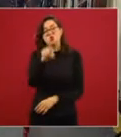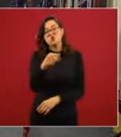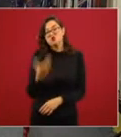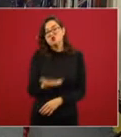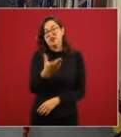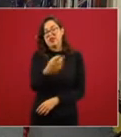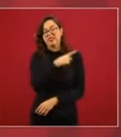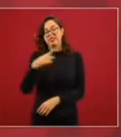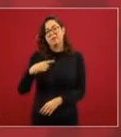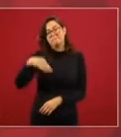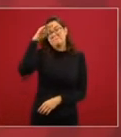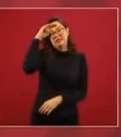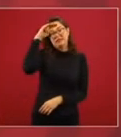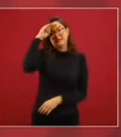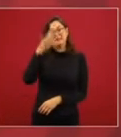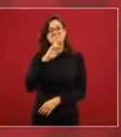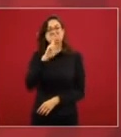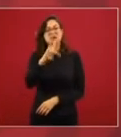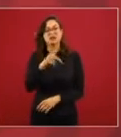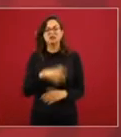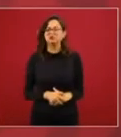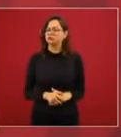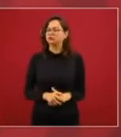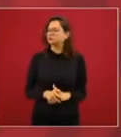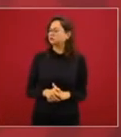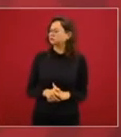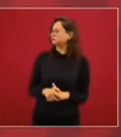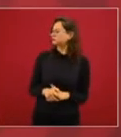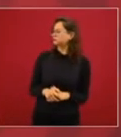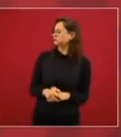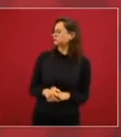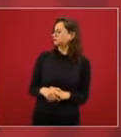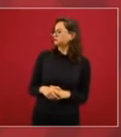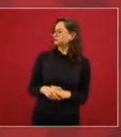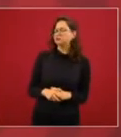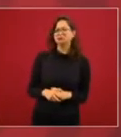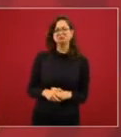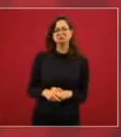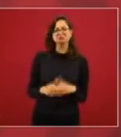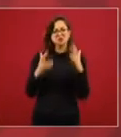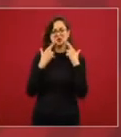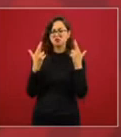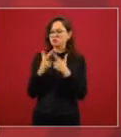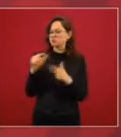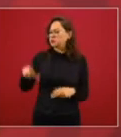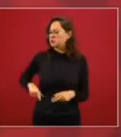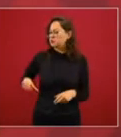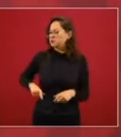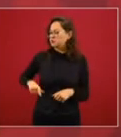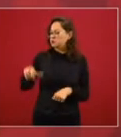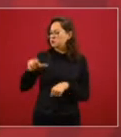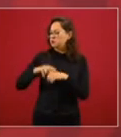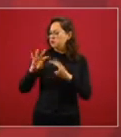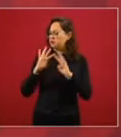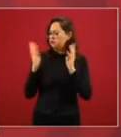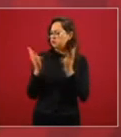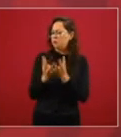muy buena la reunión con los gobernadores y se llegó a un acuerdo